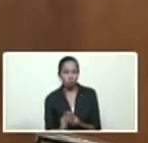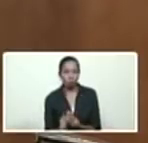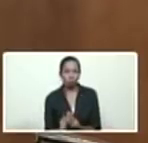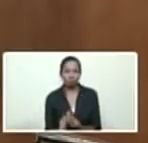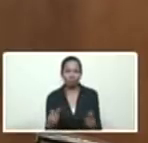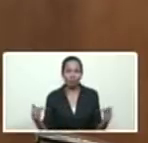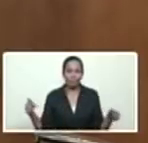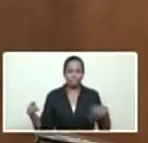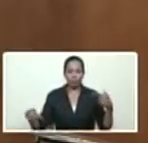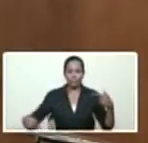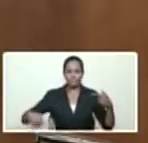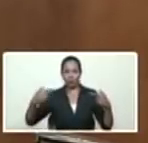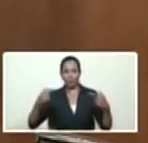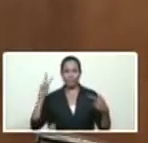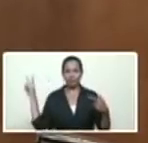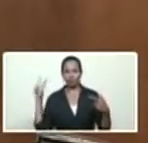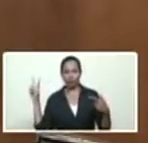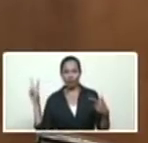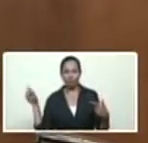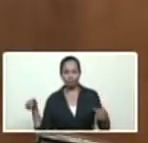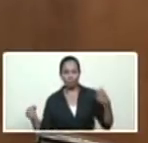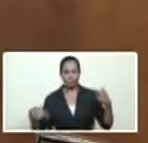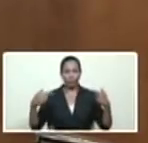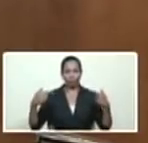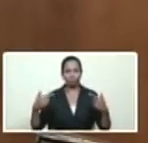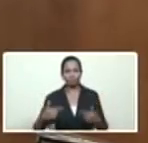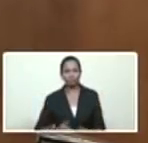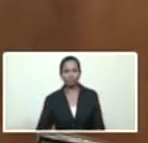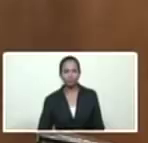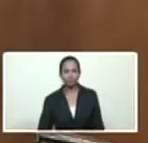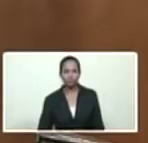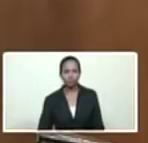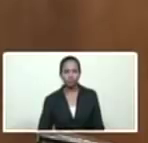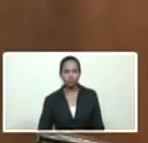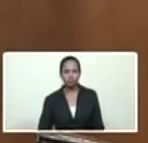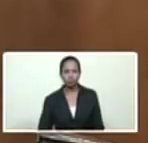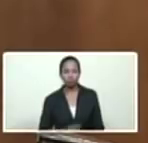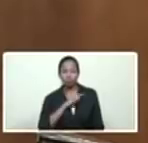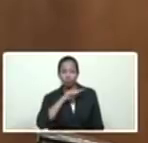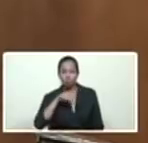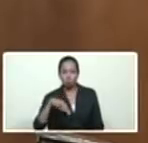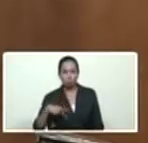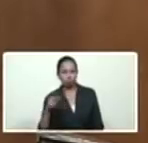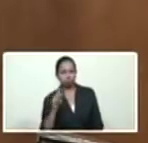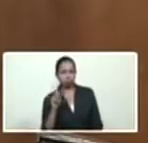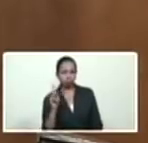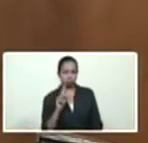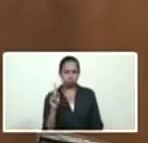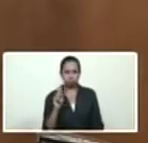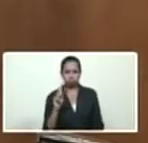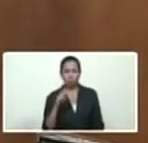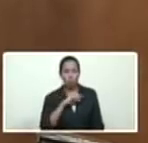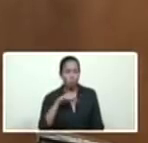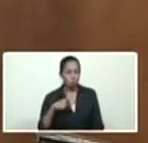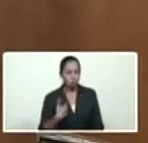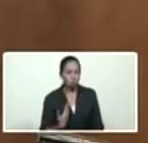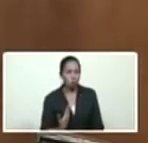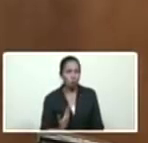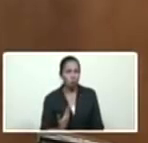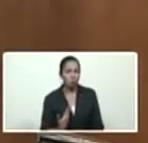enfrentamiento entre venezolanos y venezolanas. Eso no lo vamos a permitir. Nosotros vamos